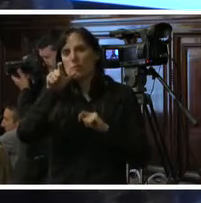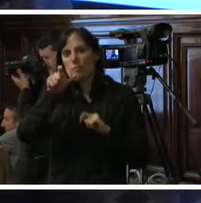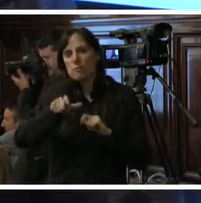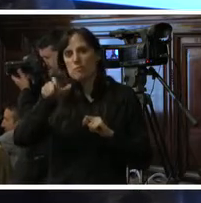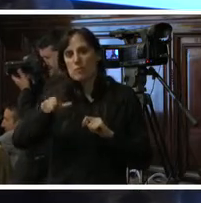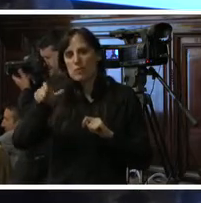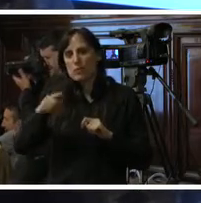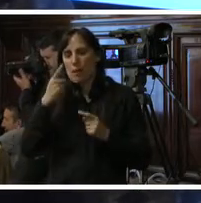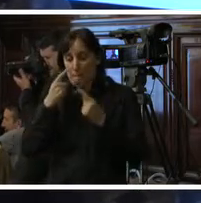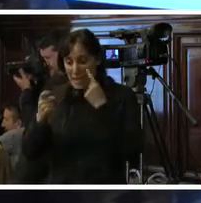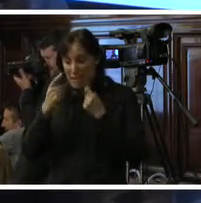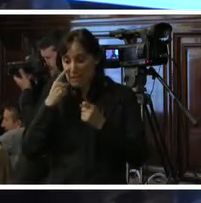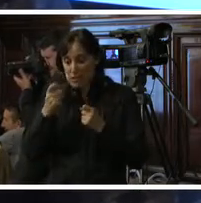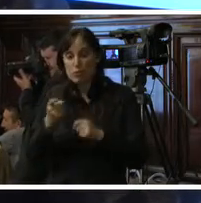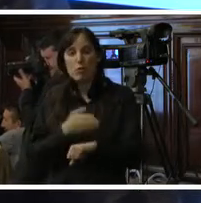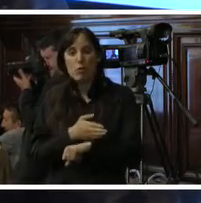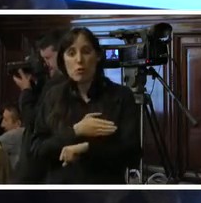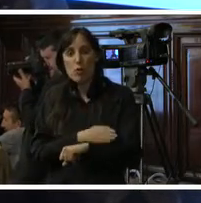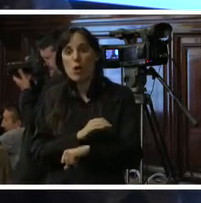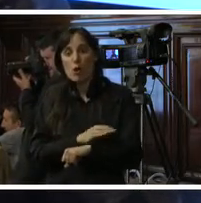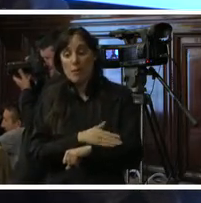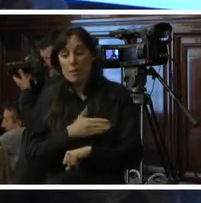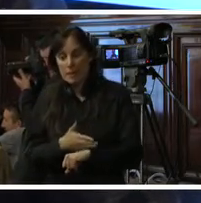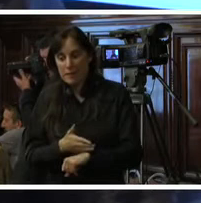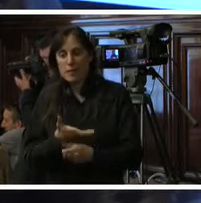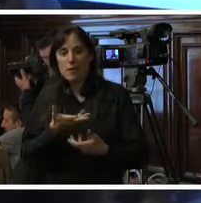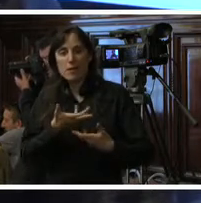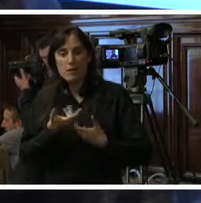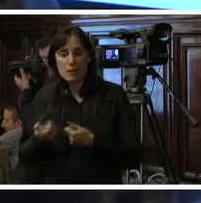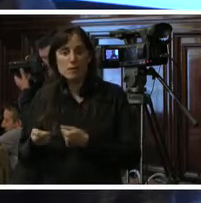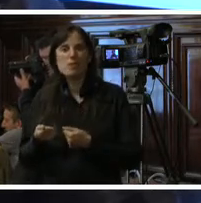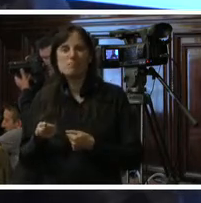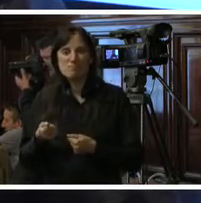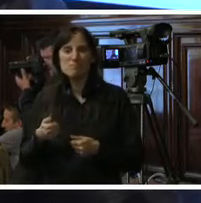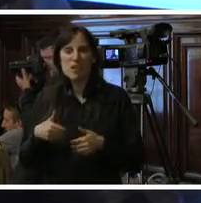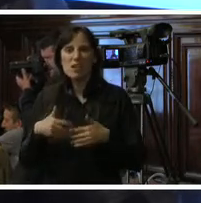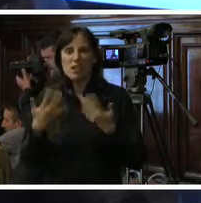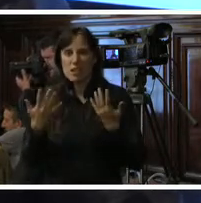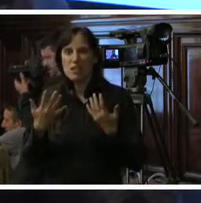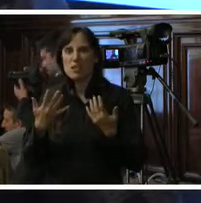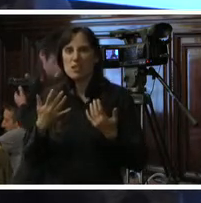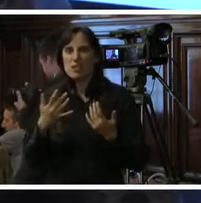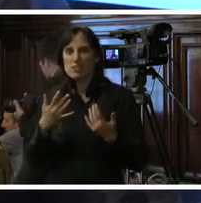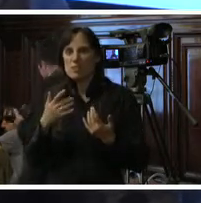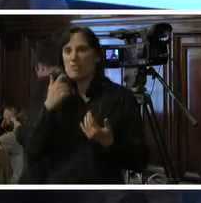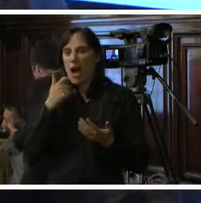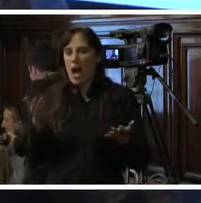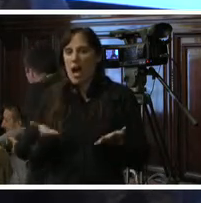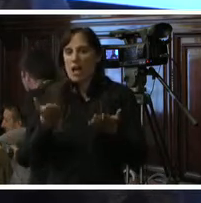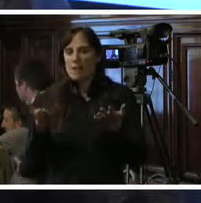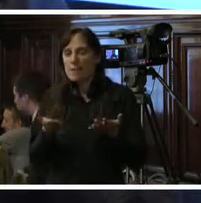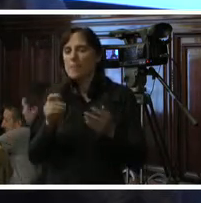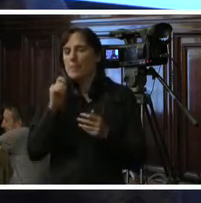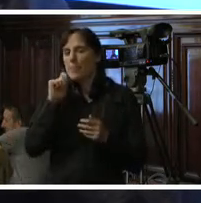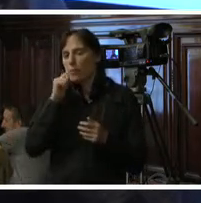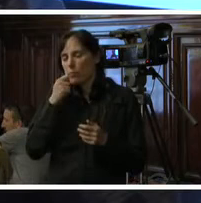prevención que ustedes también pusieron de manifiesto es una de las graves falencias que tenemos me gustaría escucharos saber más sobre